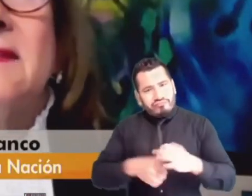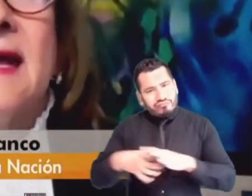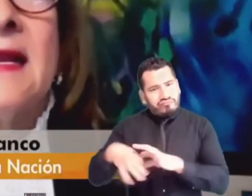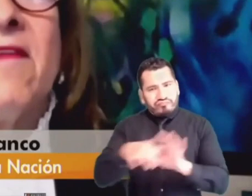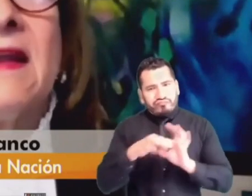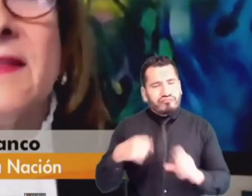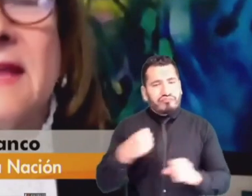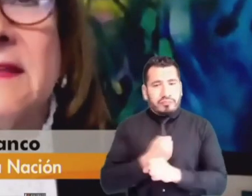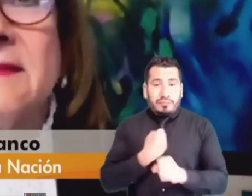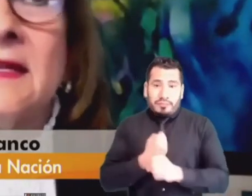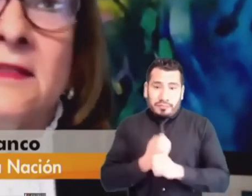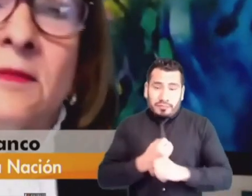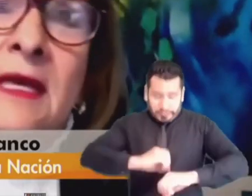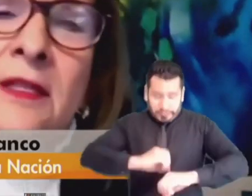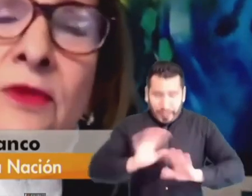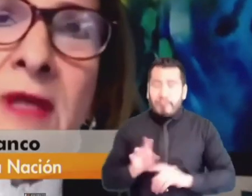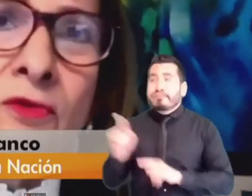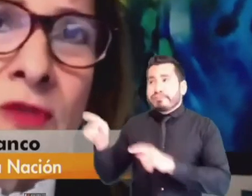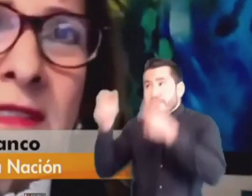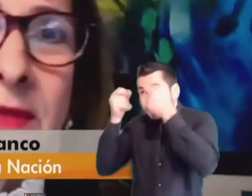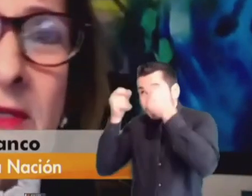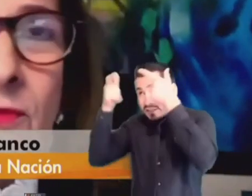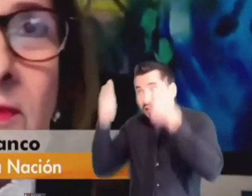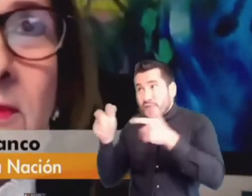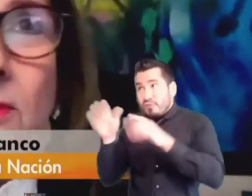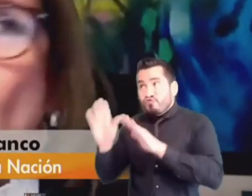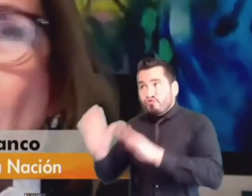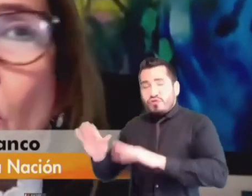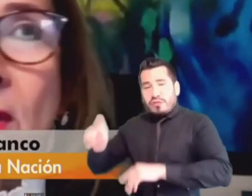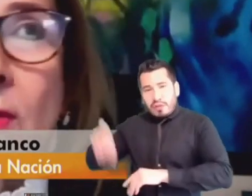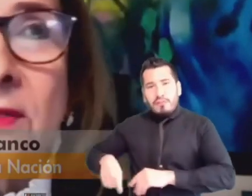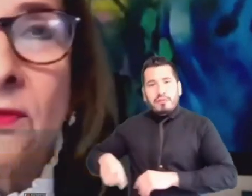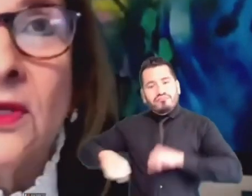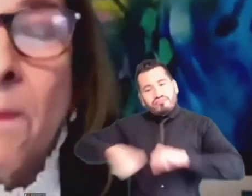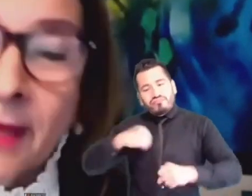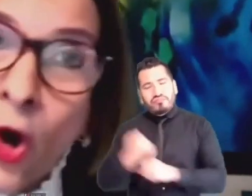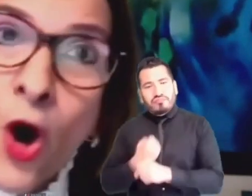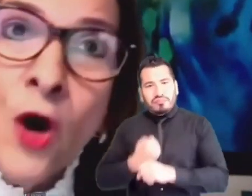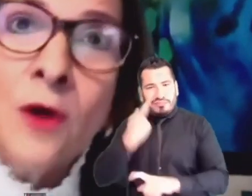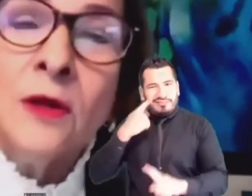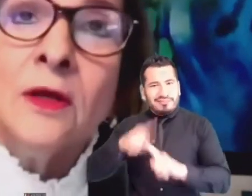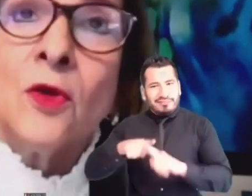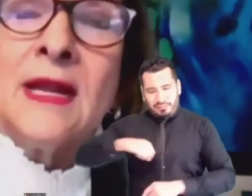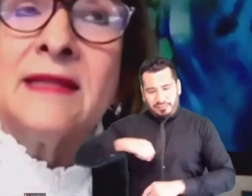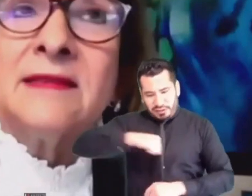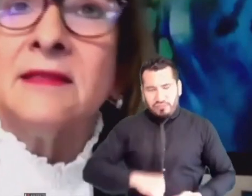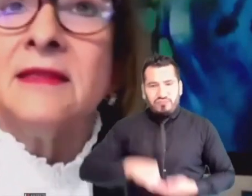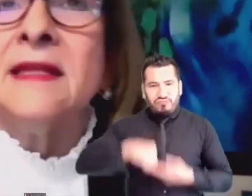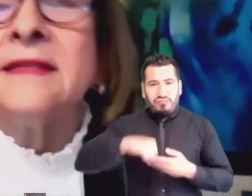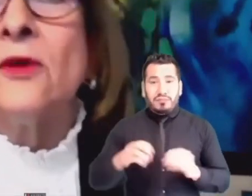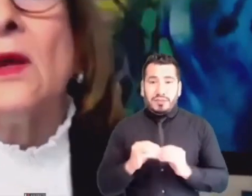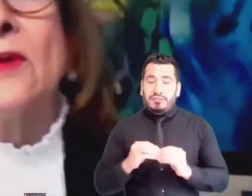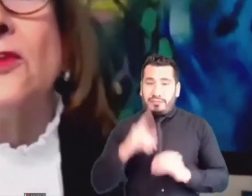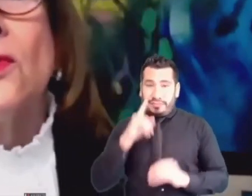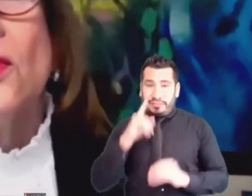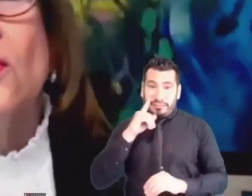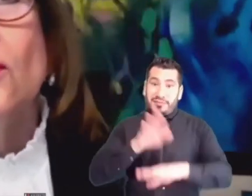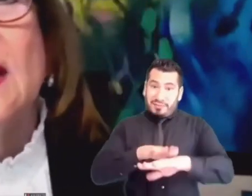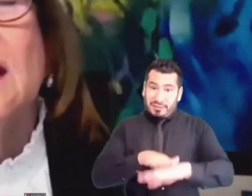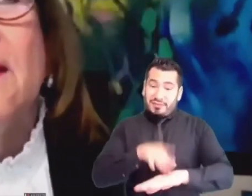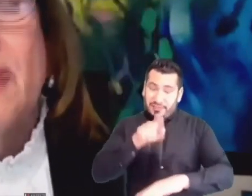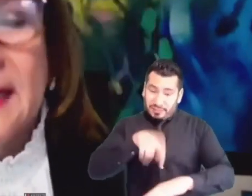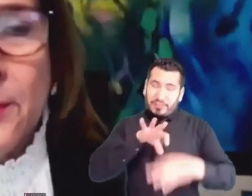garantizar la validez y la legitimidad de un Estado social de derecho. No hay duda con eso, pero ojo con la necesidad de esa colaboración